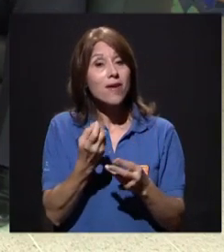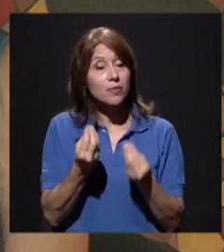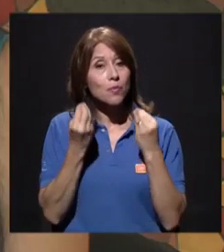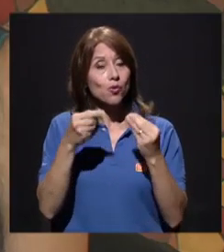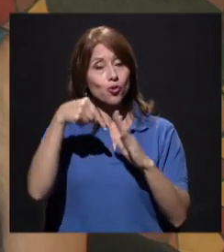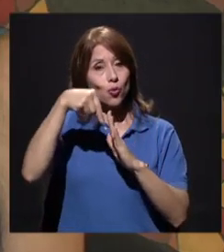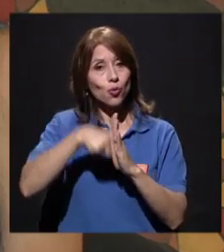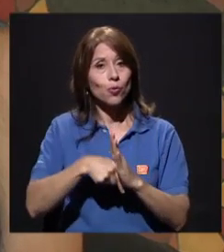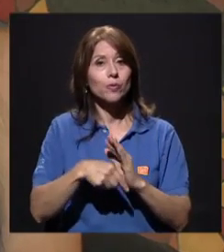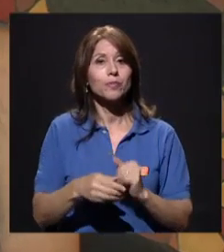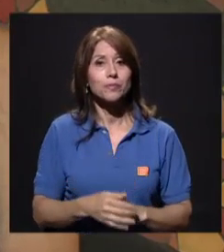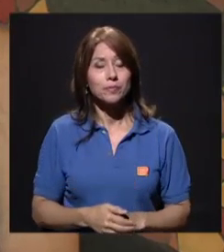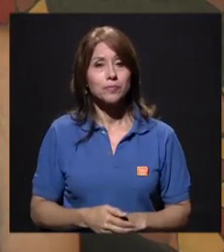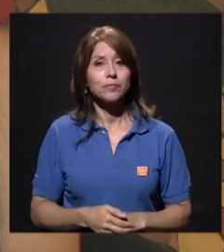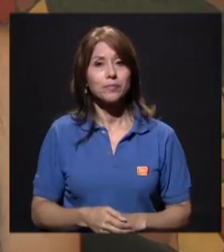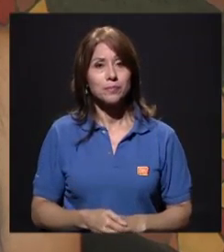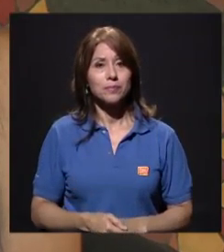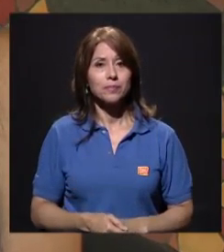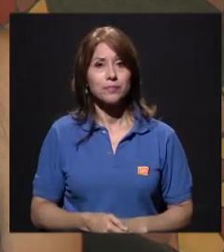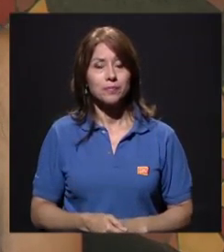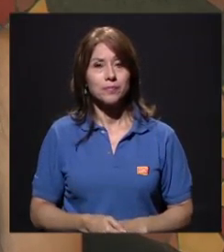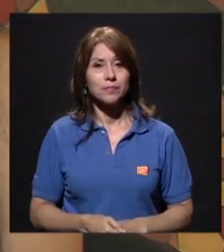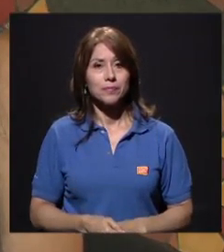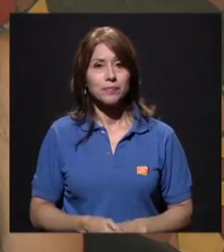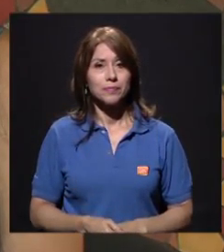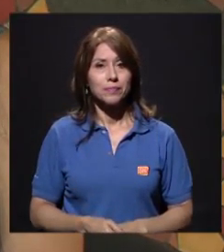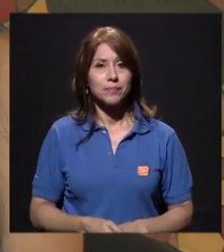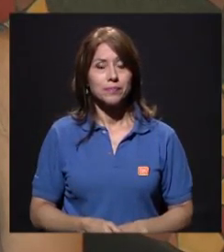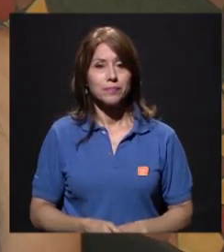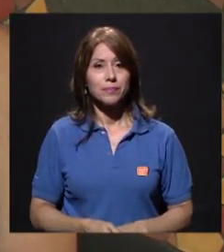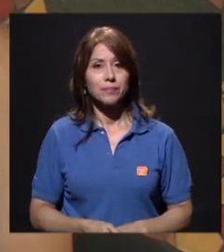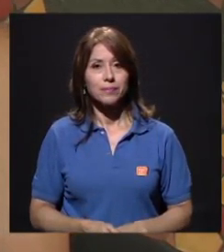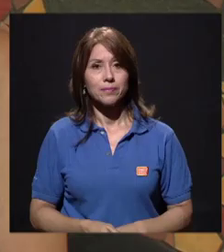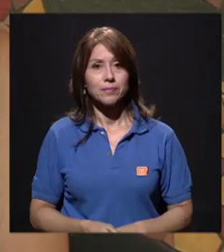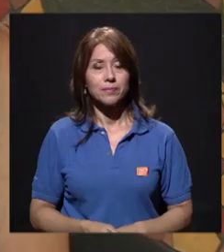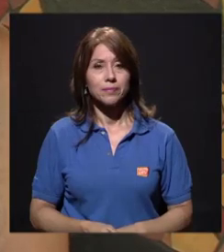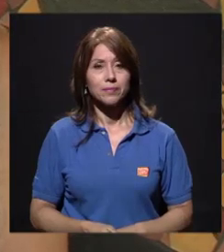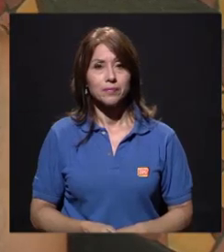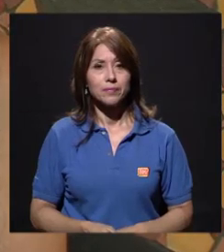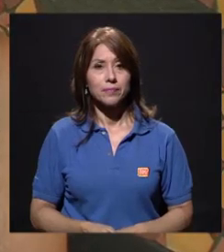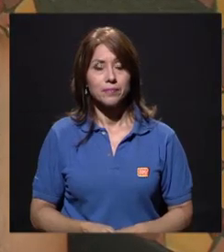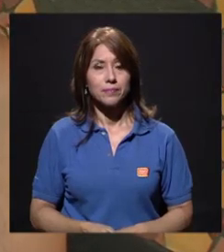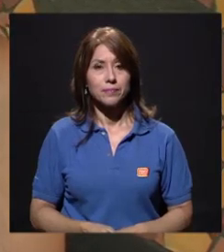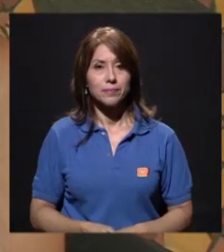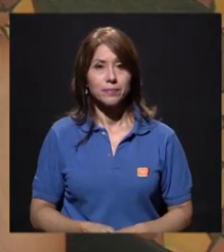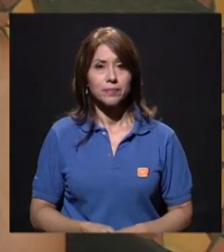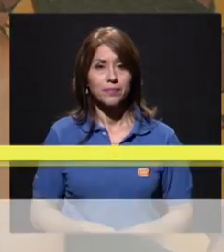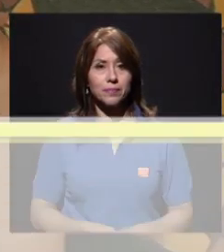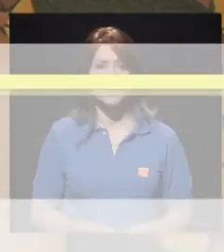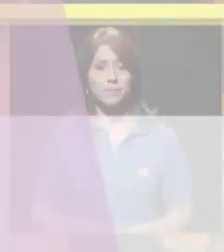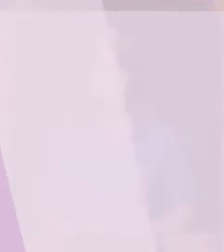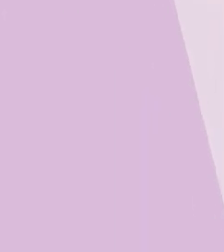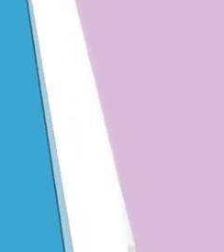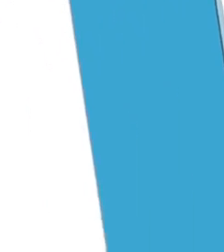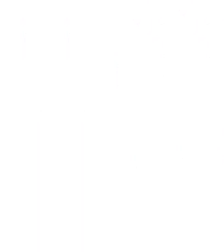aprender. Necesitamos ir a una pausa y ya volvemos con más del programa Vivir Mejor.